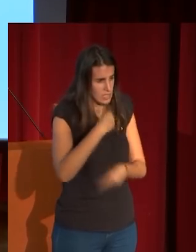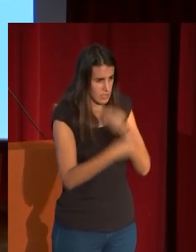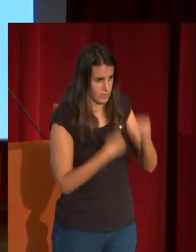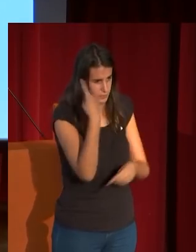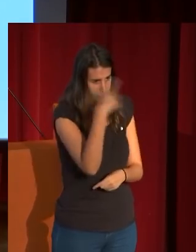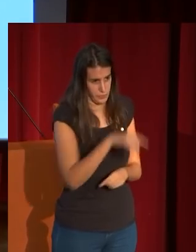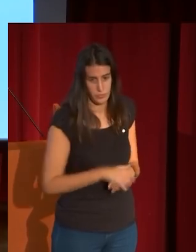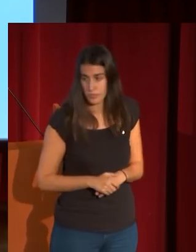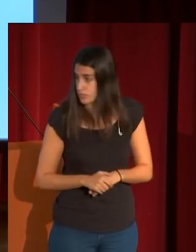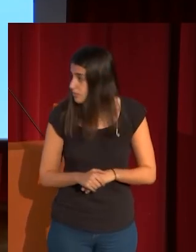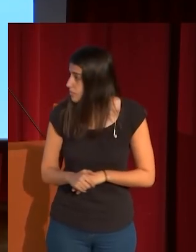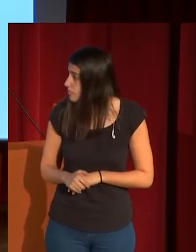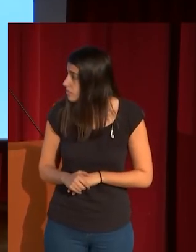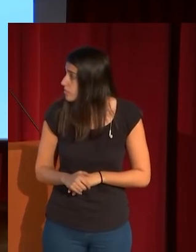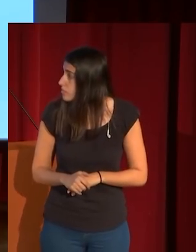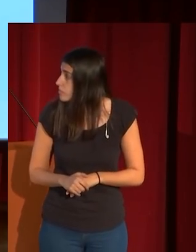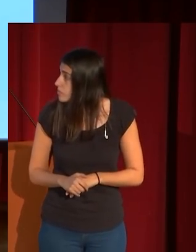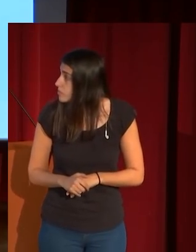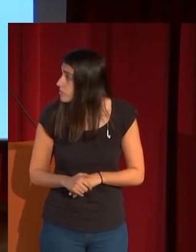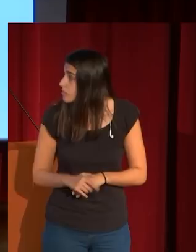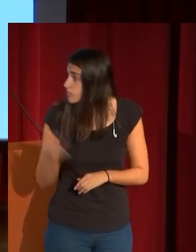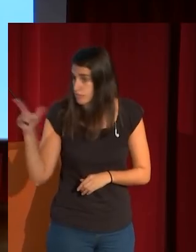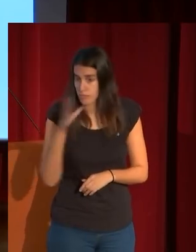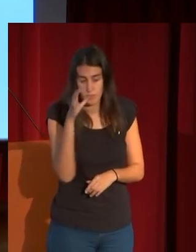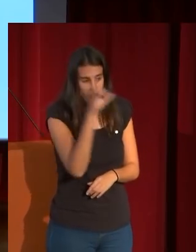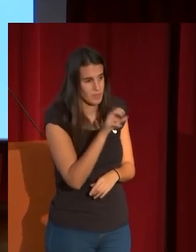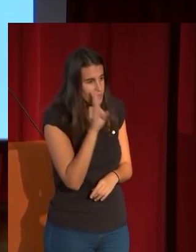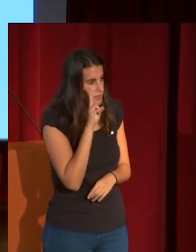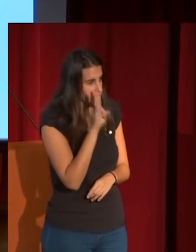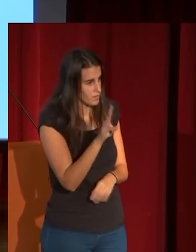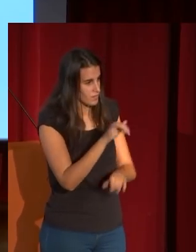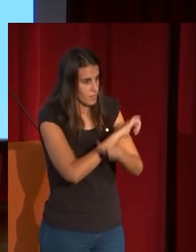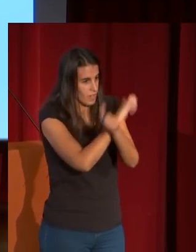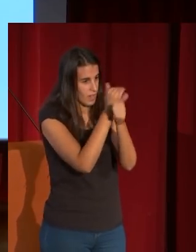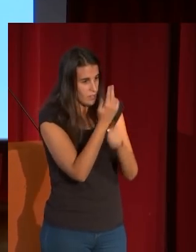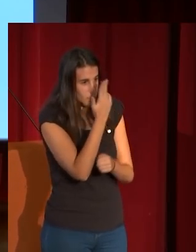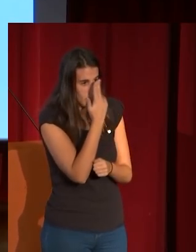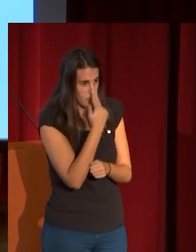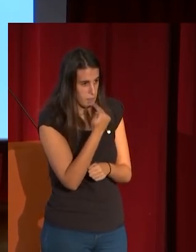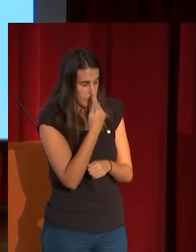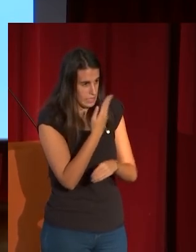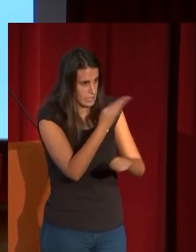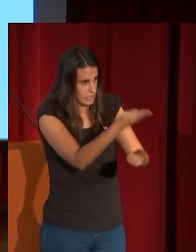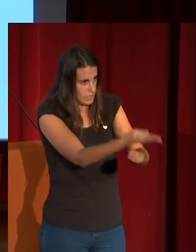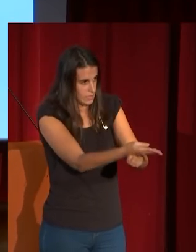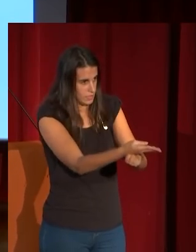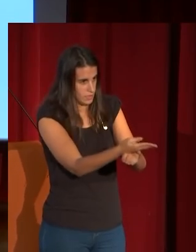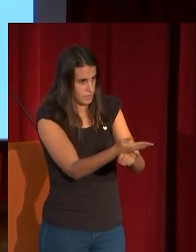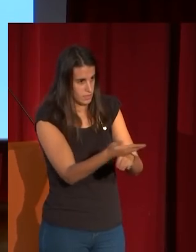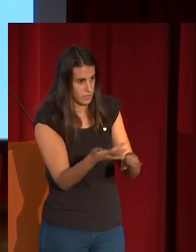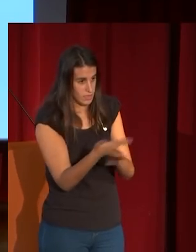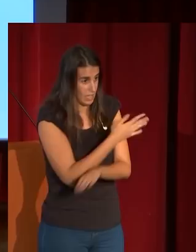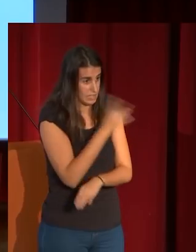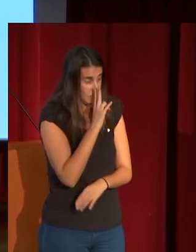del Prado es la más impresionante porque fíjense la composición es la del Hermafrodita Borghese que él había visto en Villa